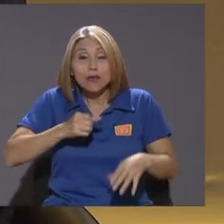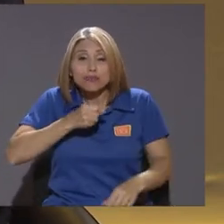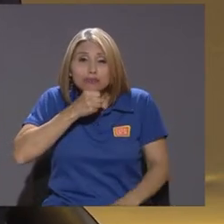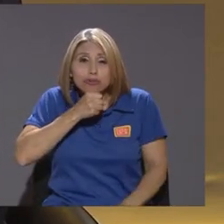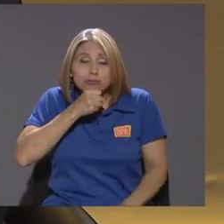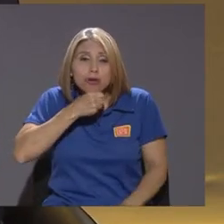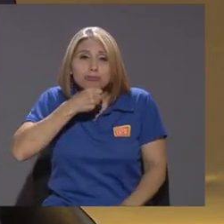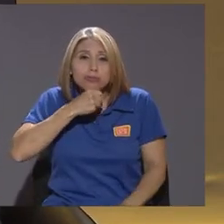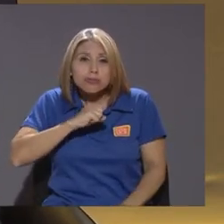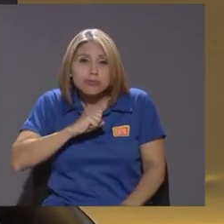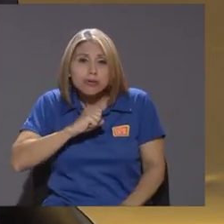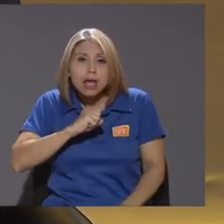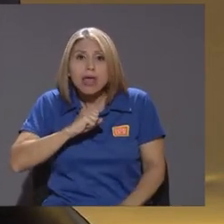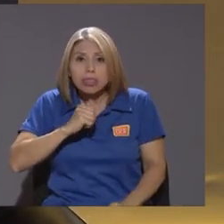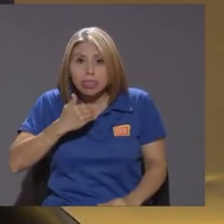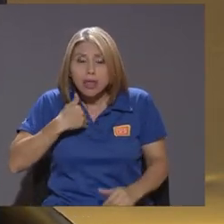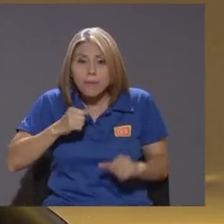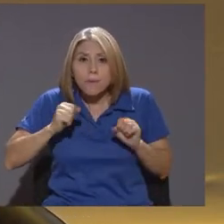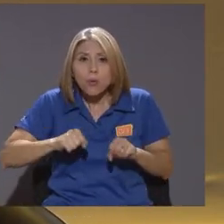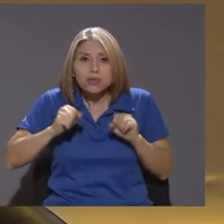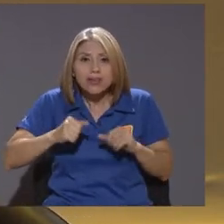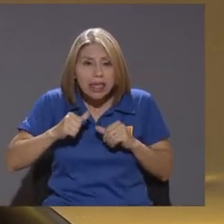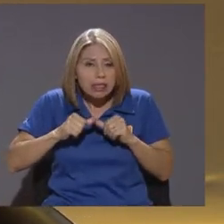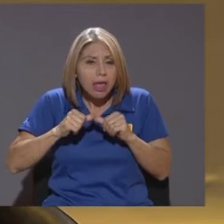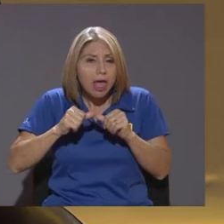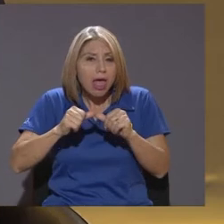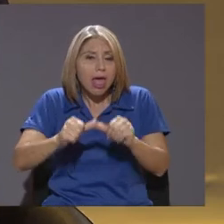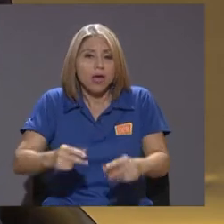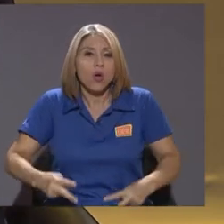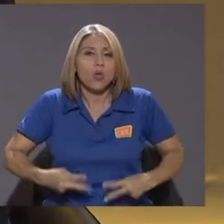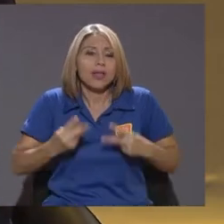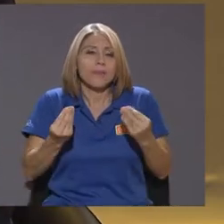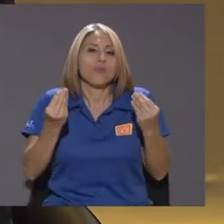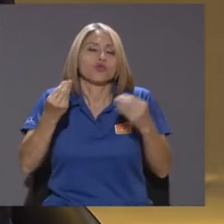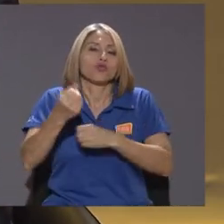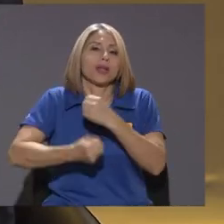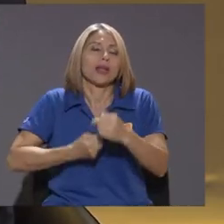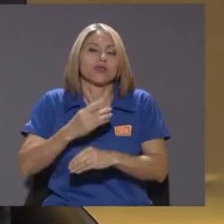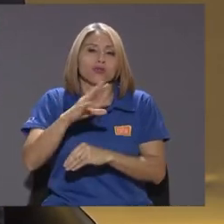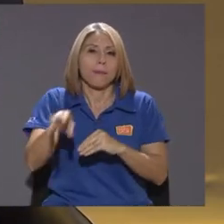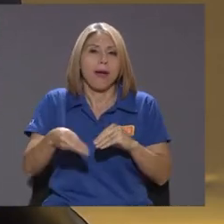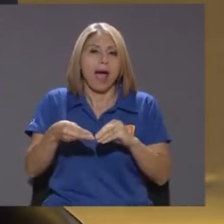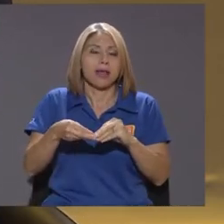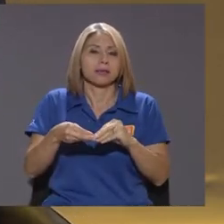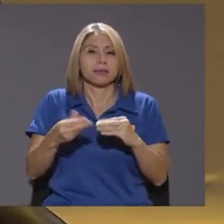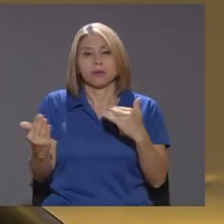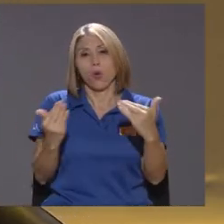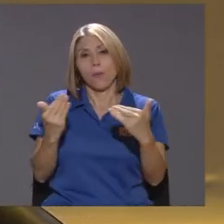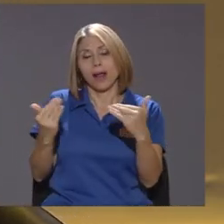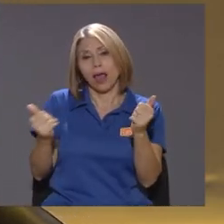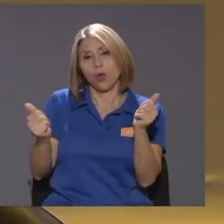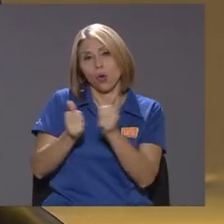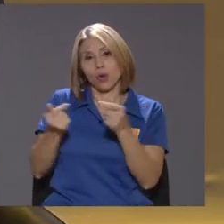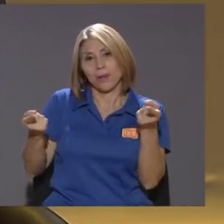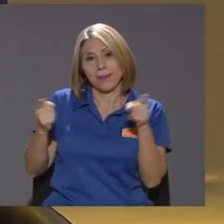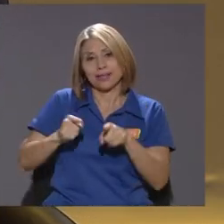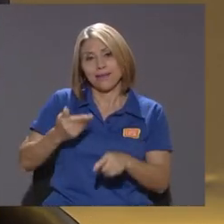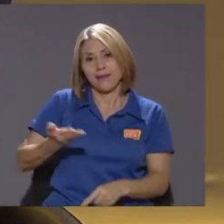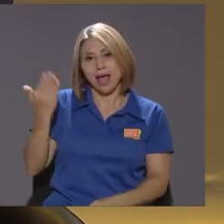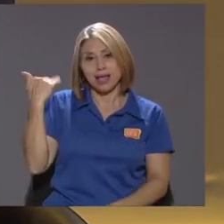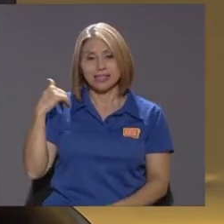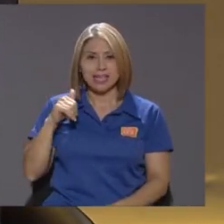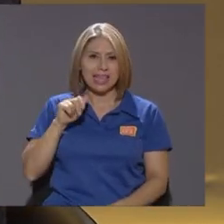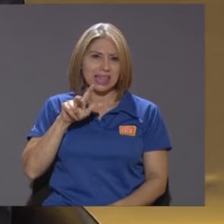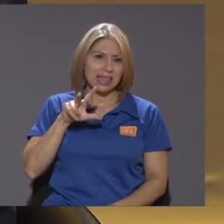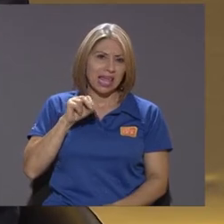una probabilidad de sobrevivir muchos años muchos años más comparado con lo que era esto hace 30 a